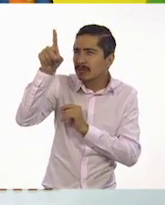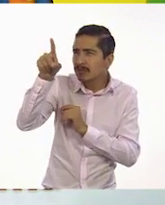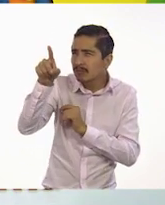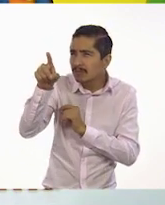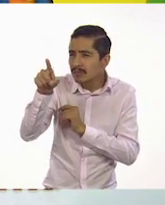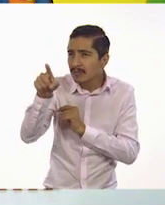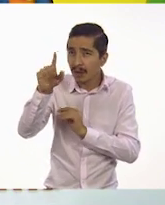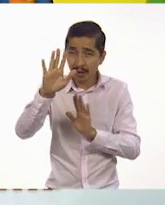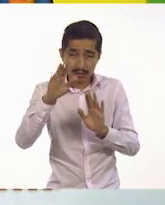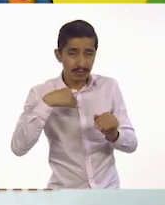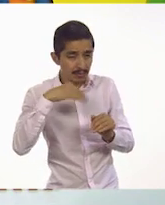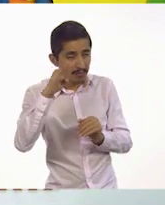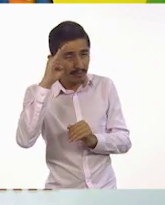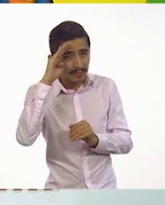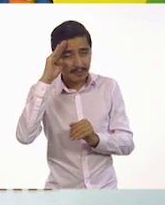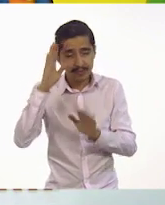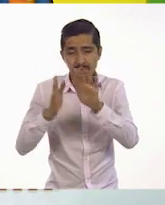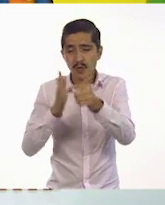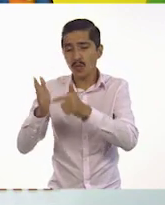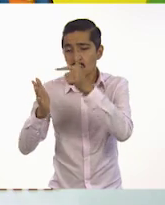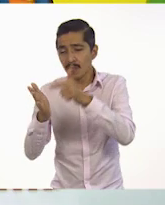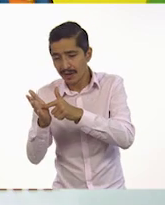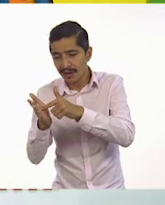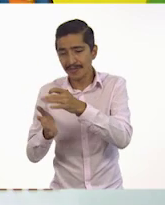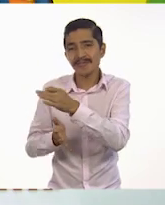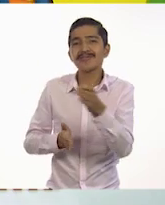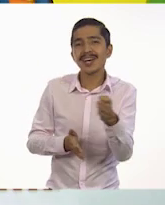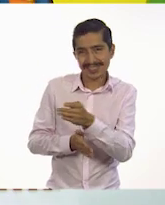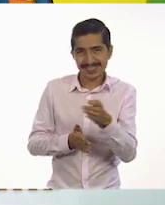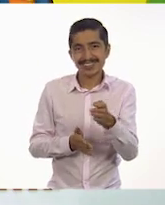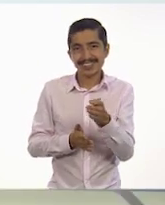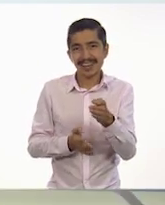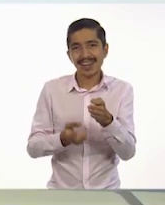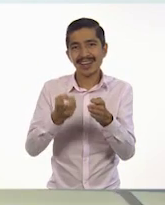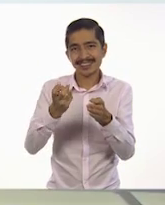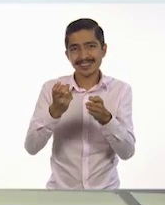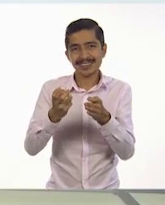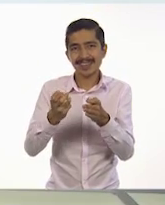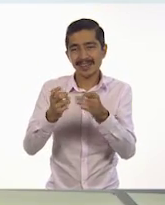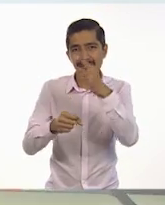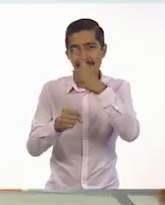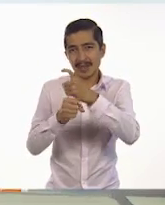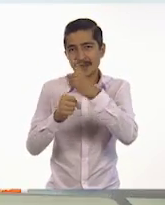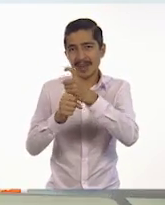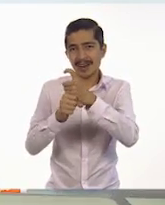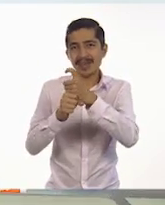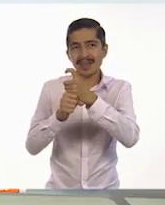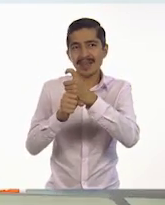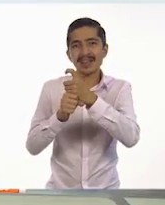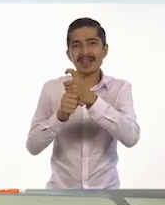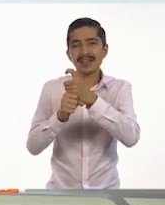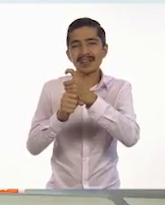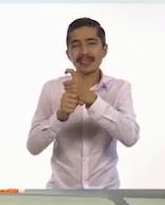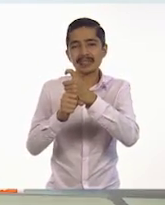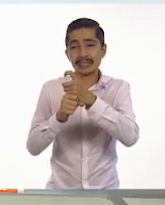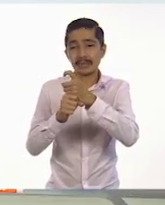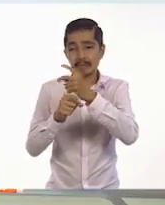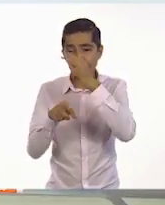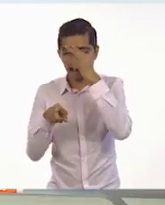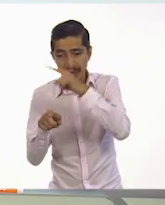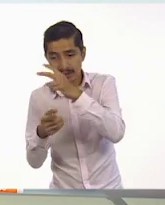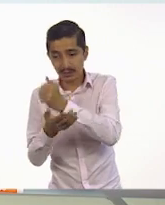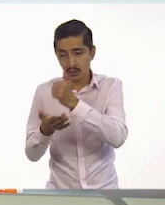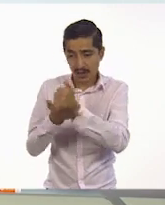Yo creo que es el lugar y la fecha. Muy bien. ¿Estoy bien? Sí. Entonces sería la de México, Ciudad de México.